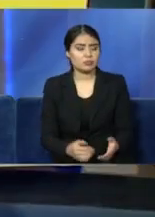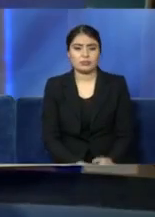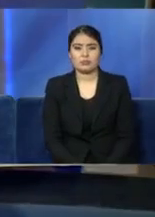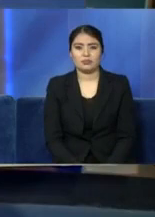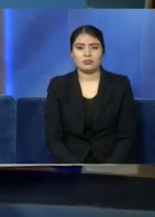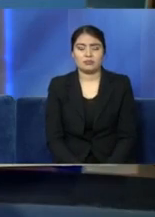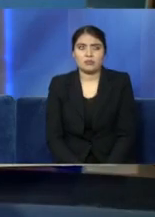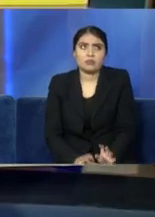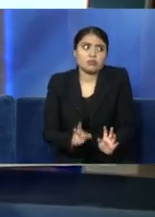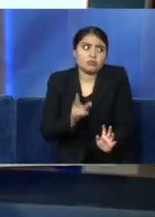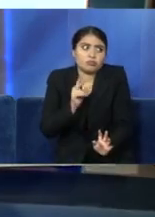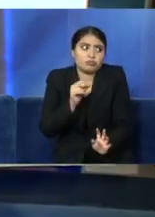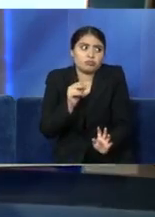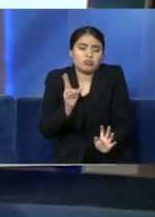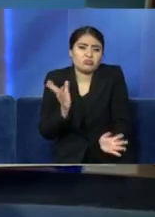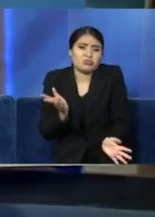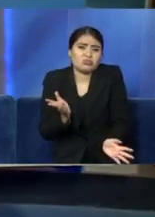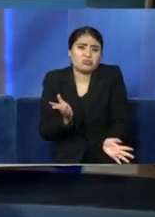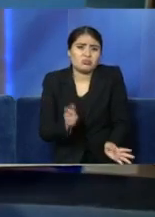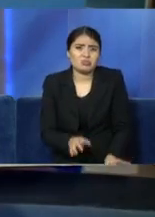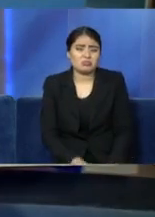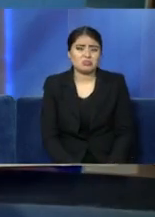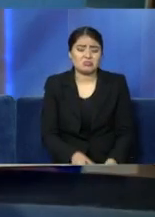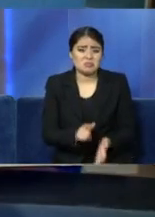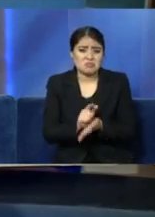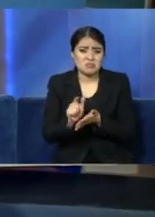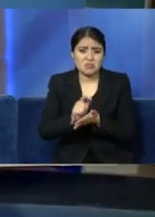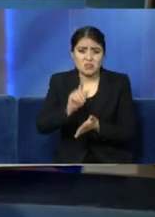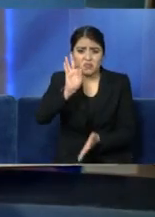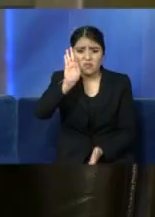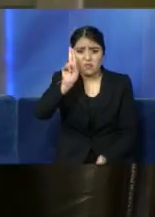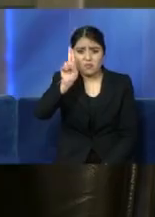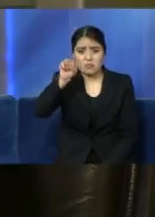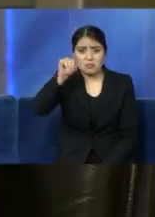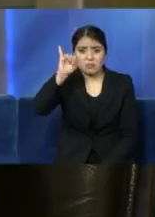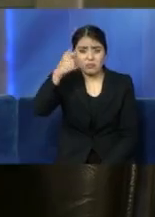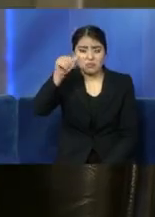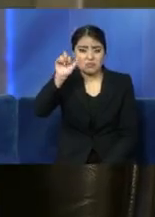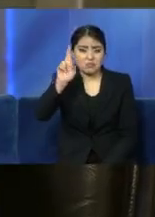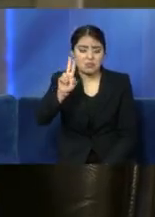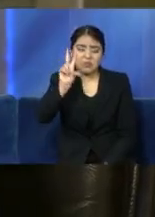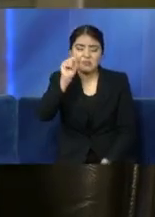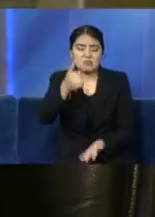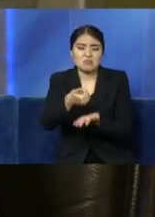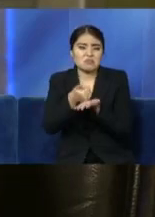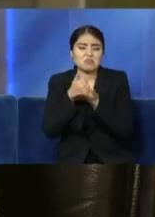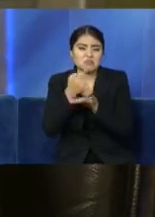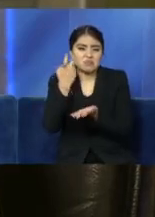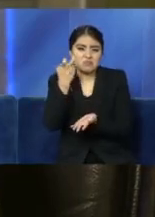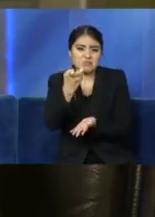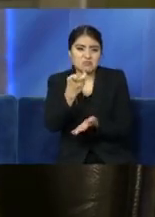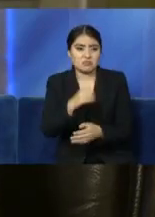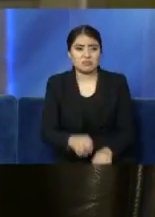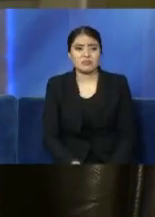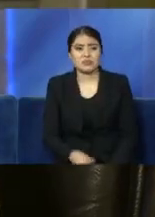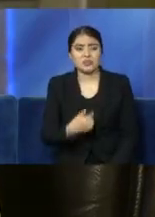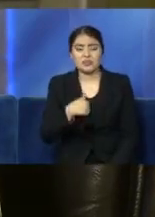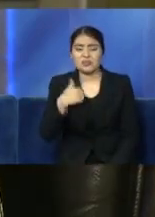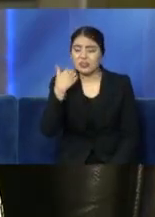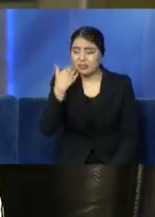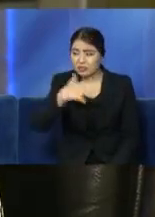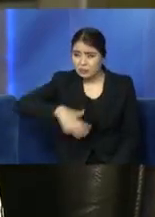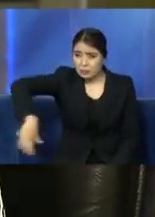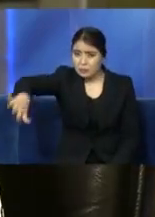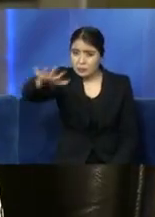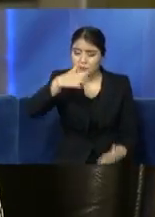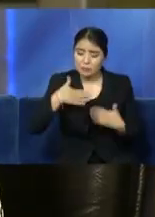fumigación en este caso no nos ayuda para el coronavirus. Sí, definitivamente no. Y no, yo quiero que por favor tengan confianza en